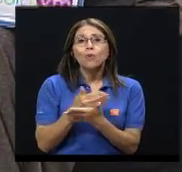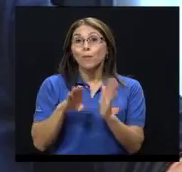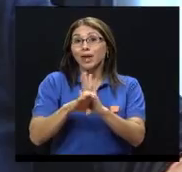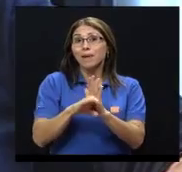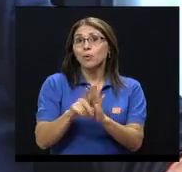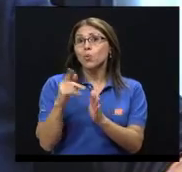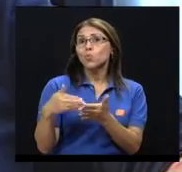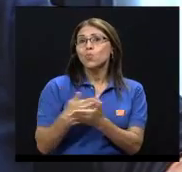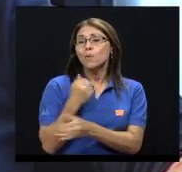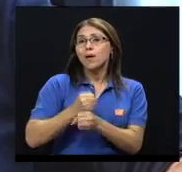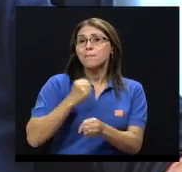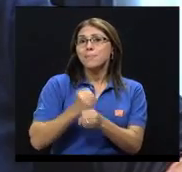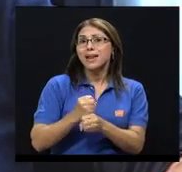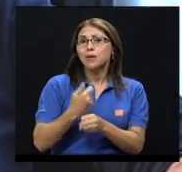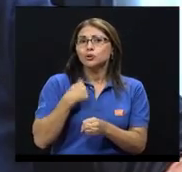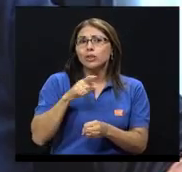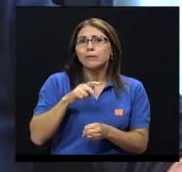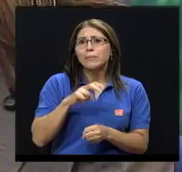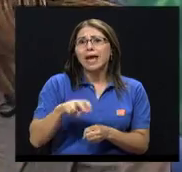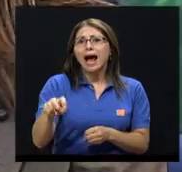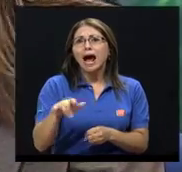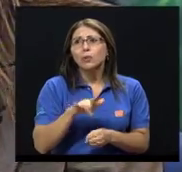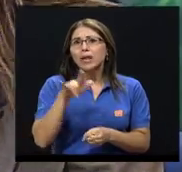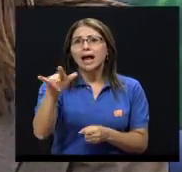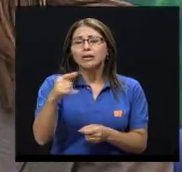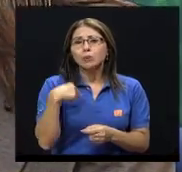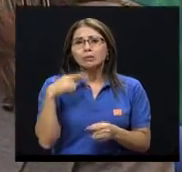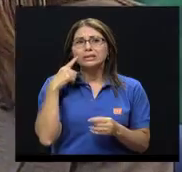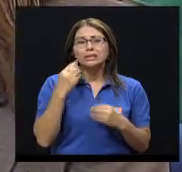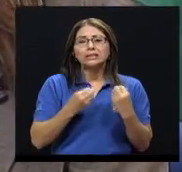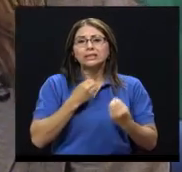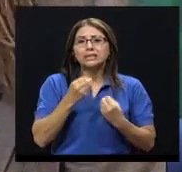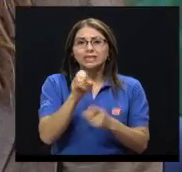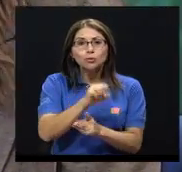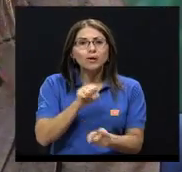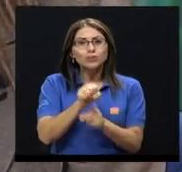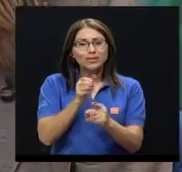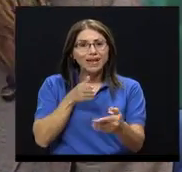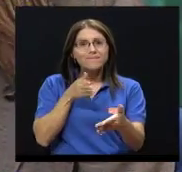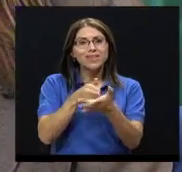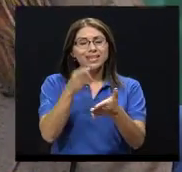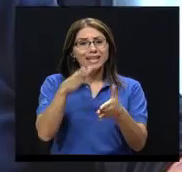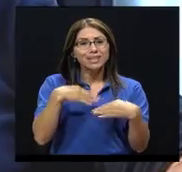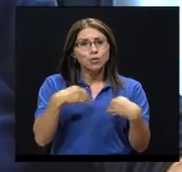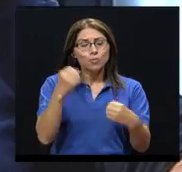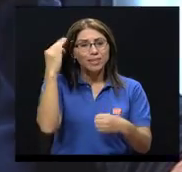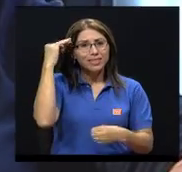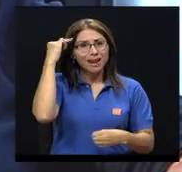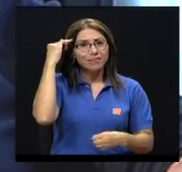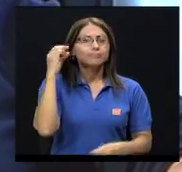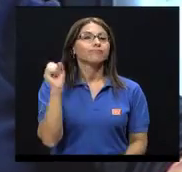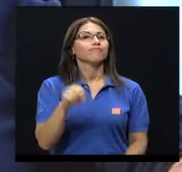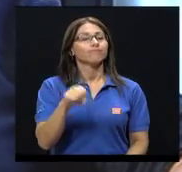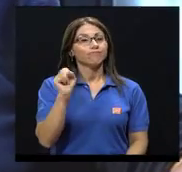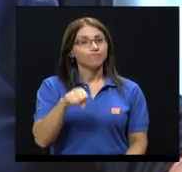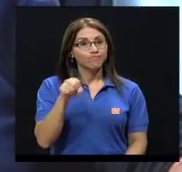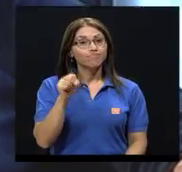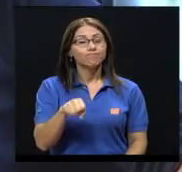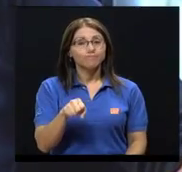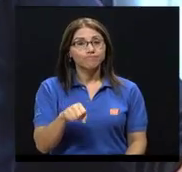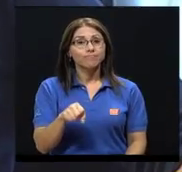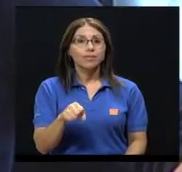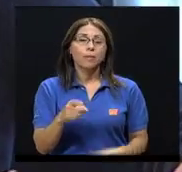empleo y me toca viajar, ya lo pienso más, ya, ¿verdad? ¿Vienen situaciones que afectarían esta salud mental? Sí, claro que sí.